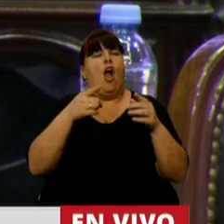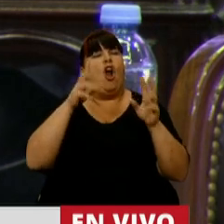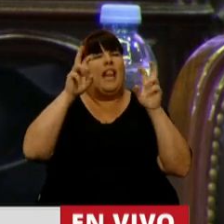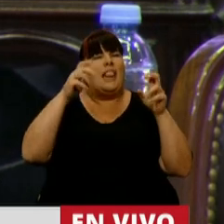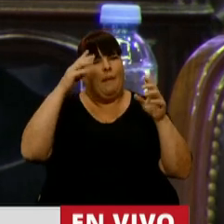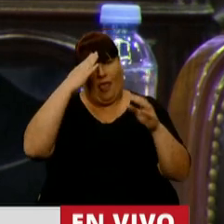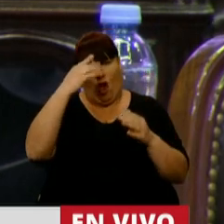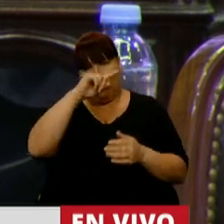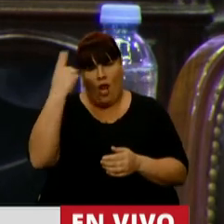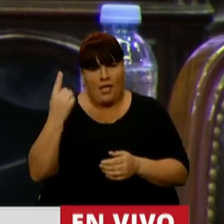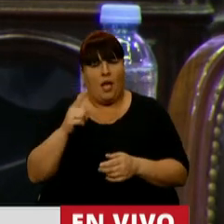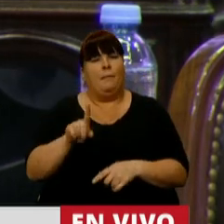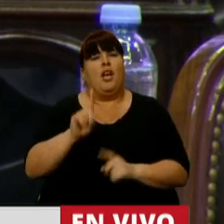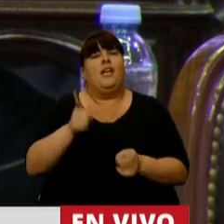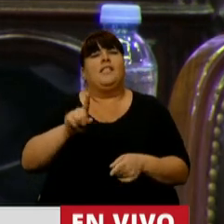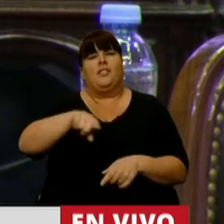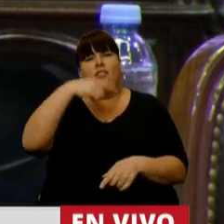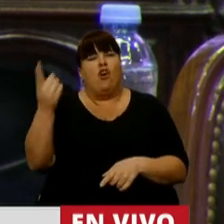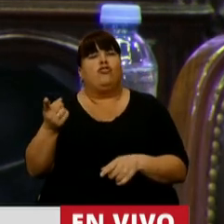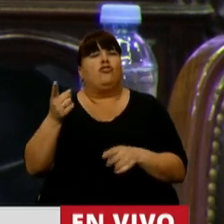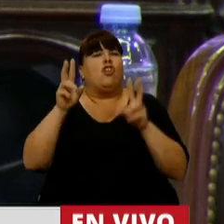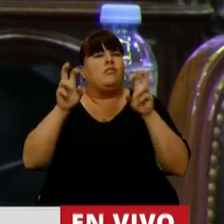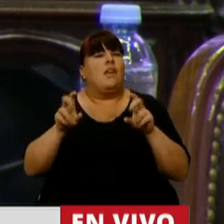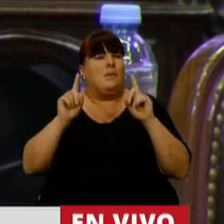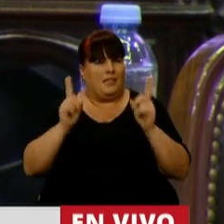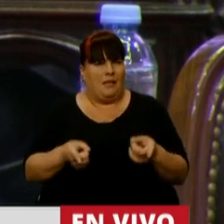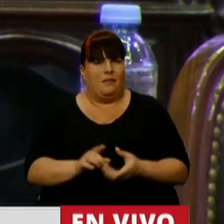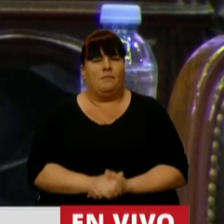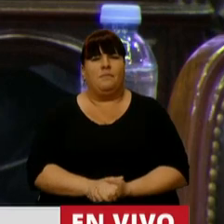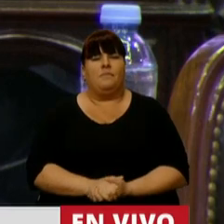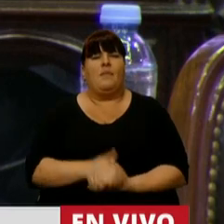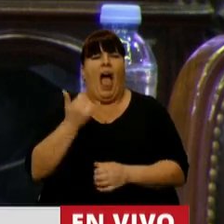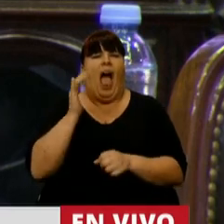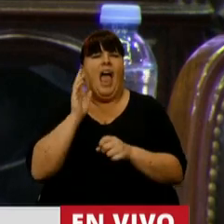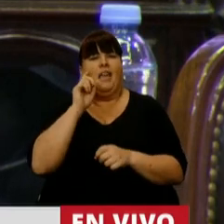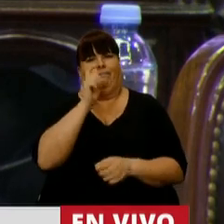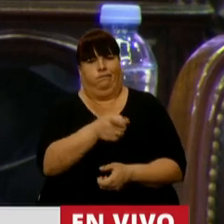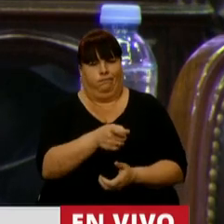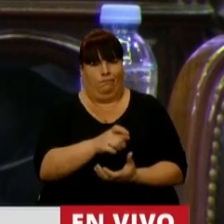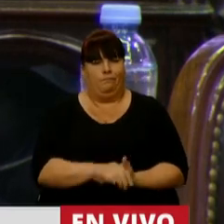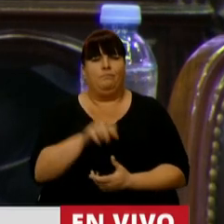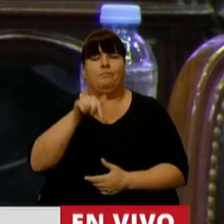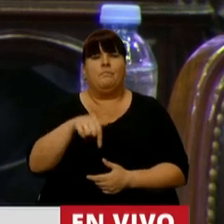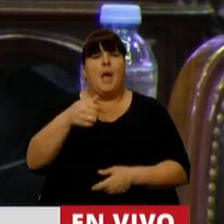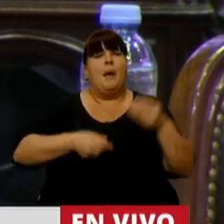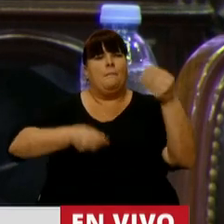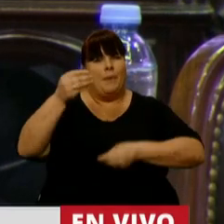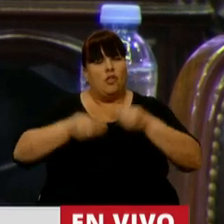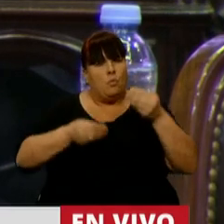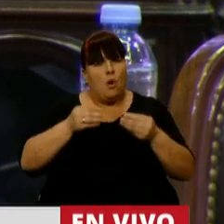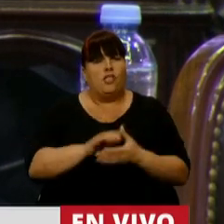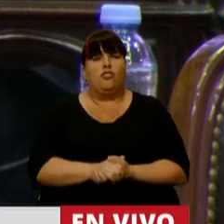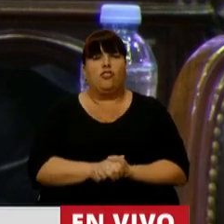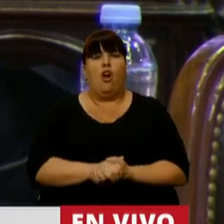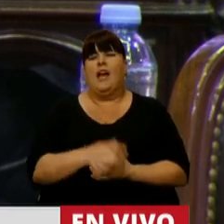Pero también hay otros motivos que confirman su vulneración. Este presupuesto en principio